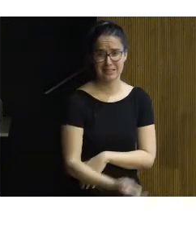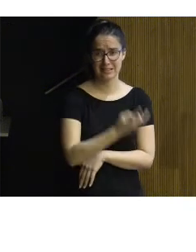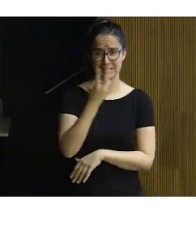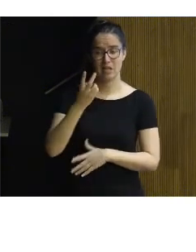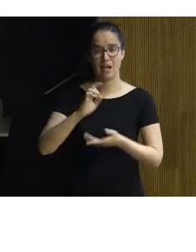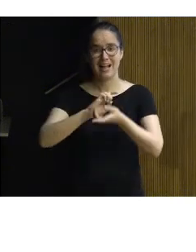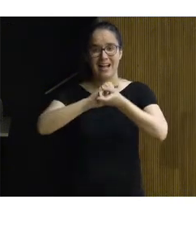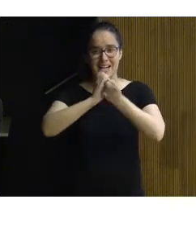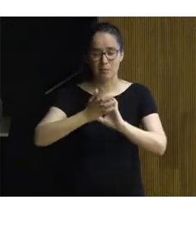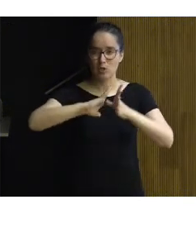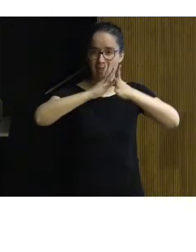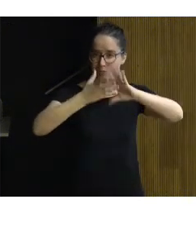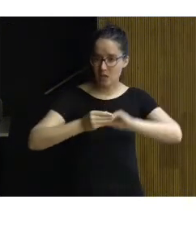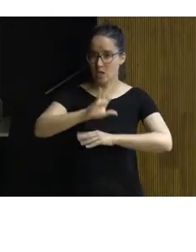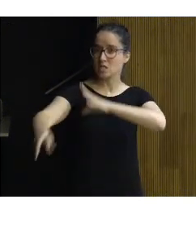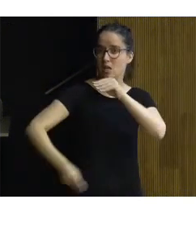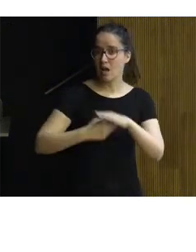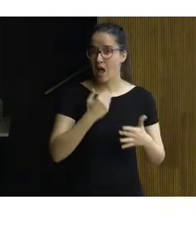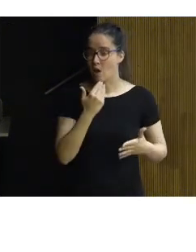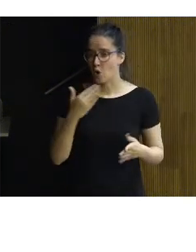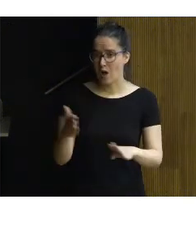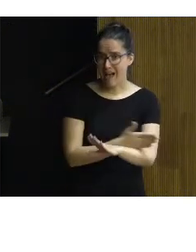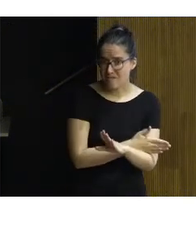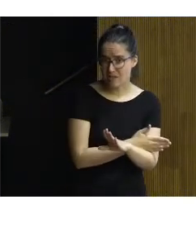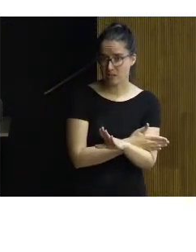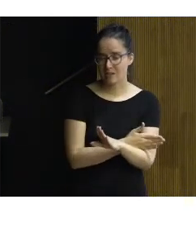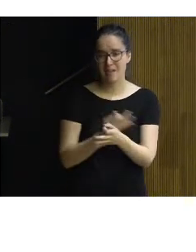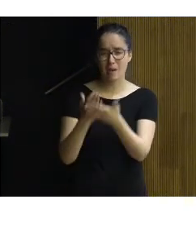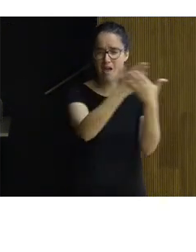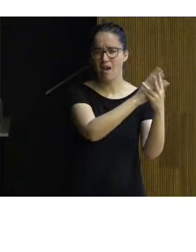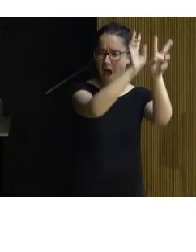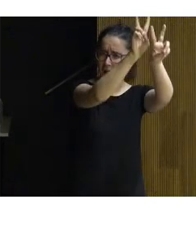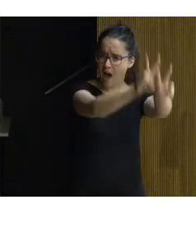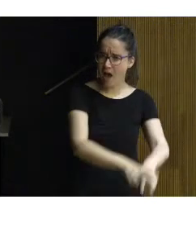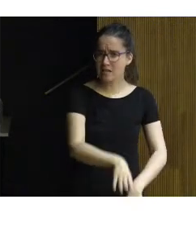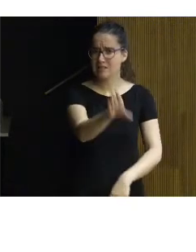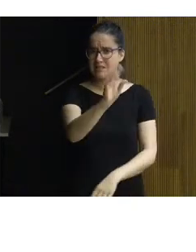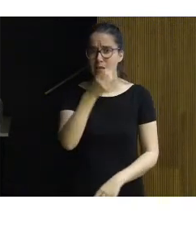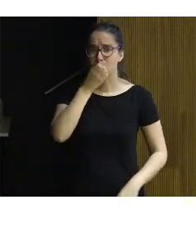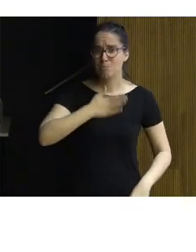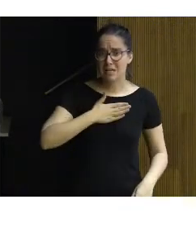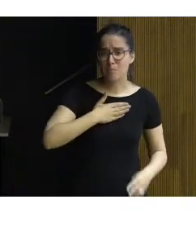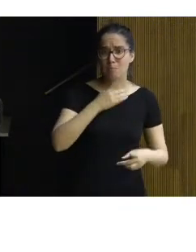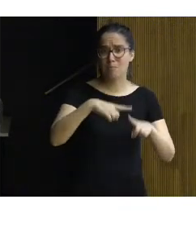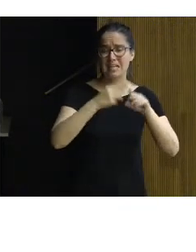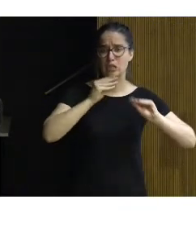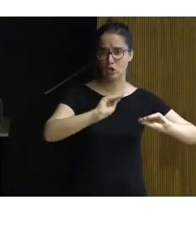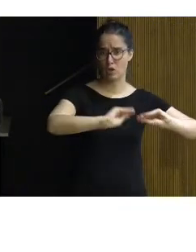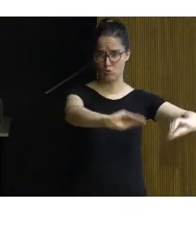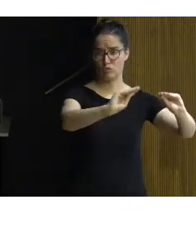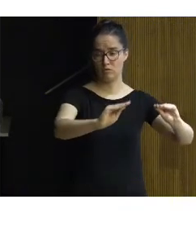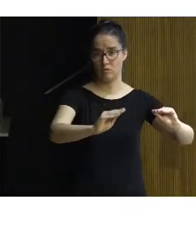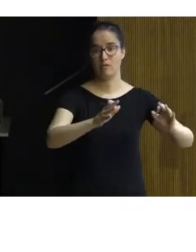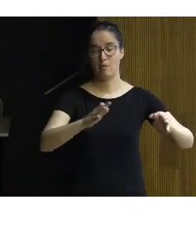realizar cambios, adaptaciones o adiciones para alcanzar nuestros objetivos, estudiemos, analicemos y comprendamos el bien y su historia. Serán